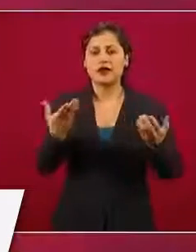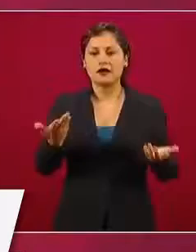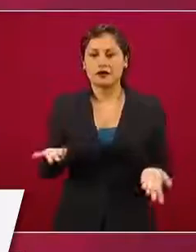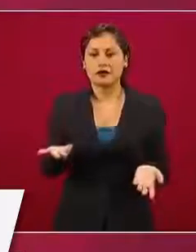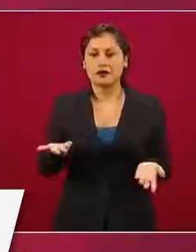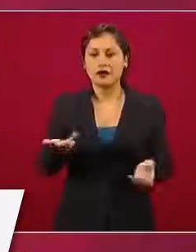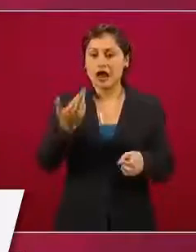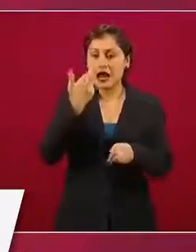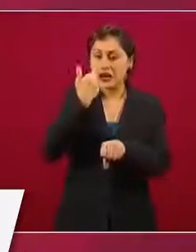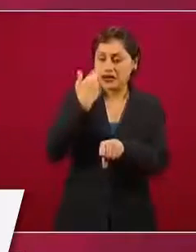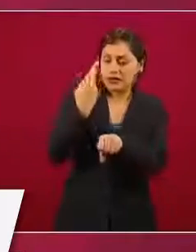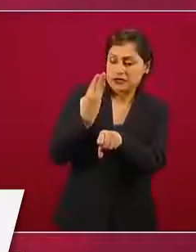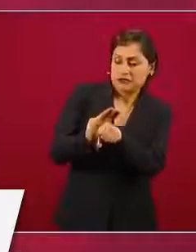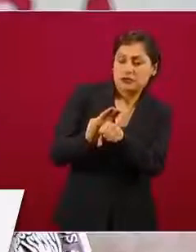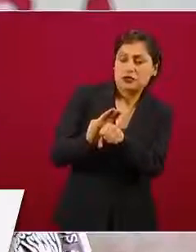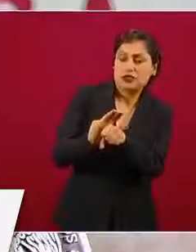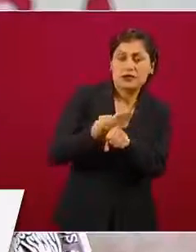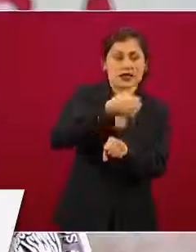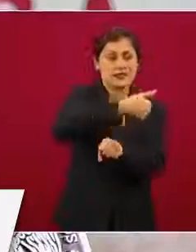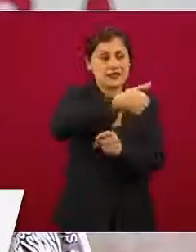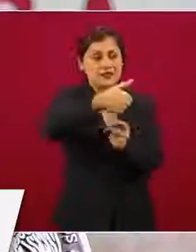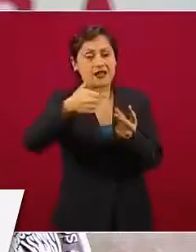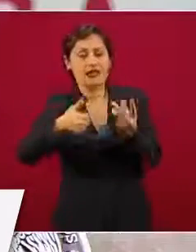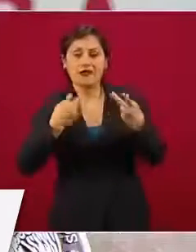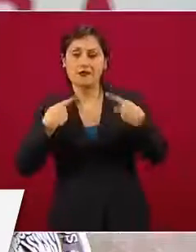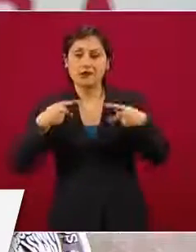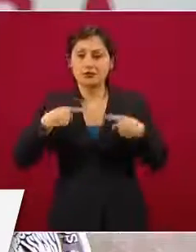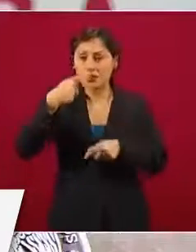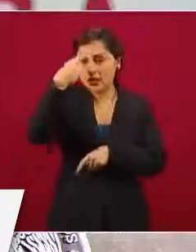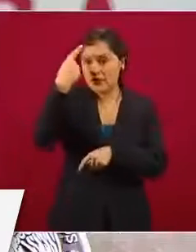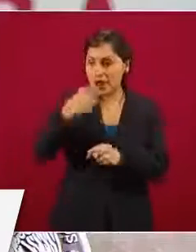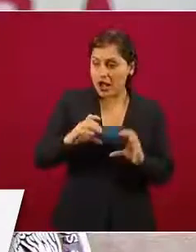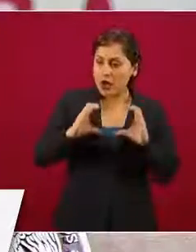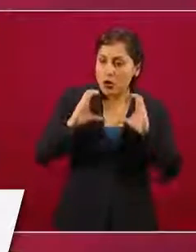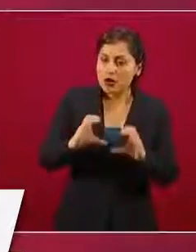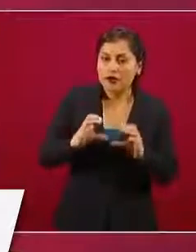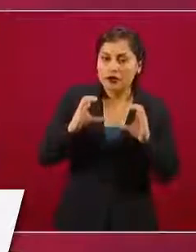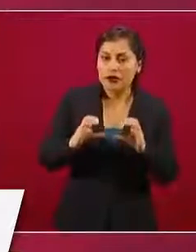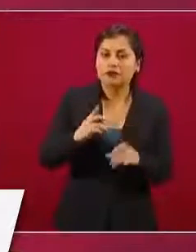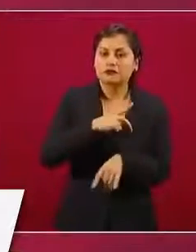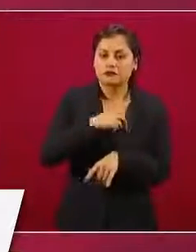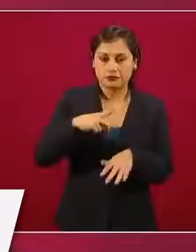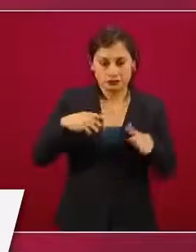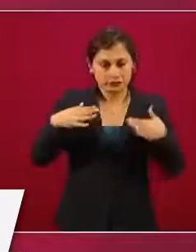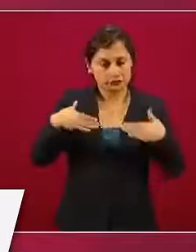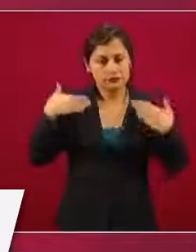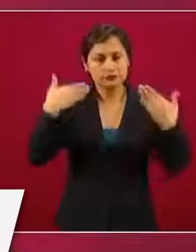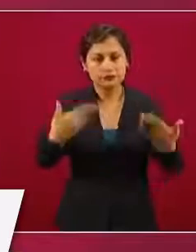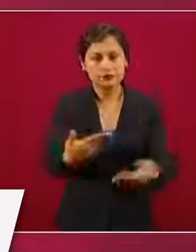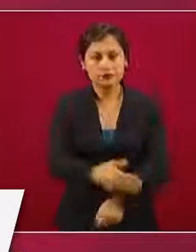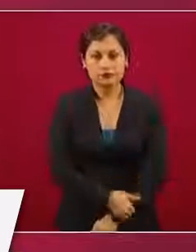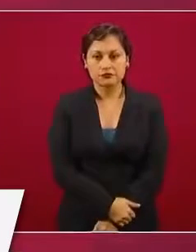responsabilidad de cada quien, de cuidarnos y